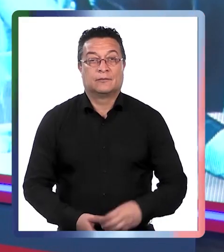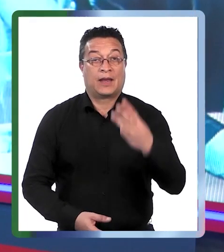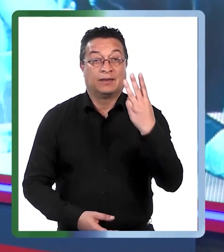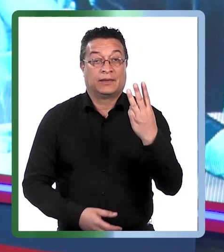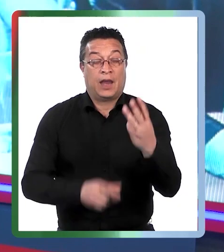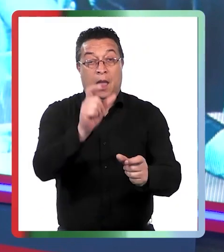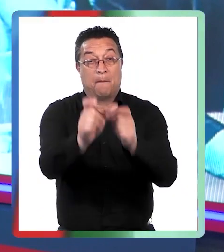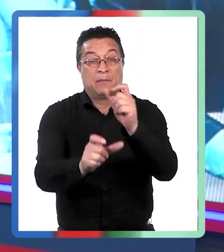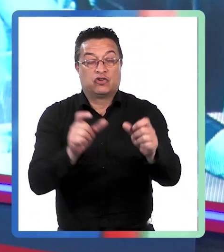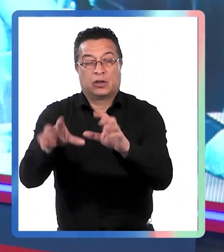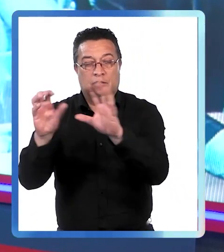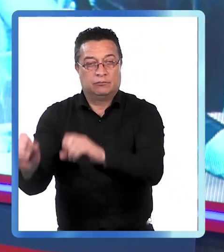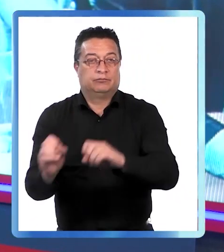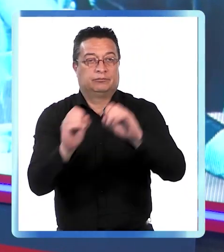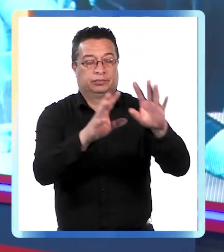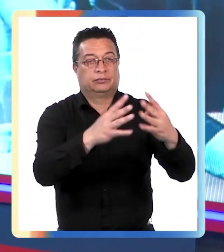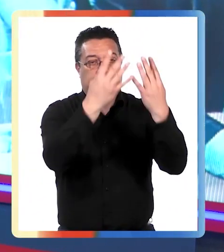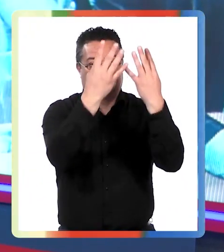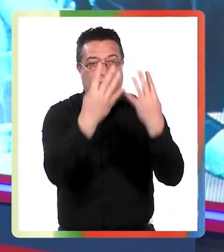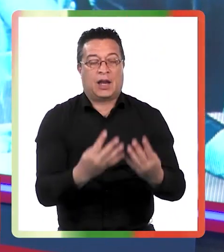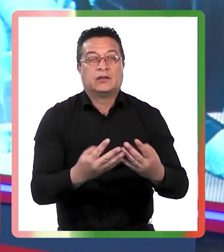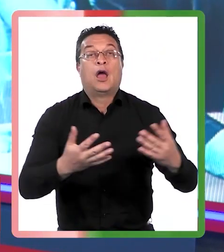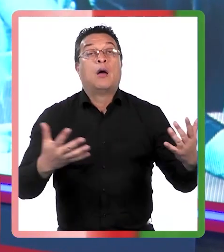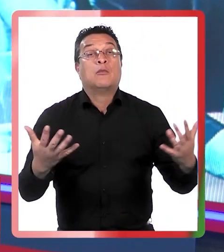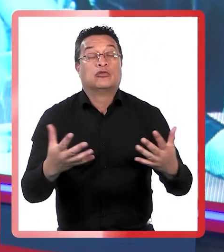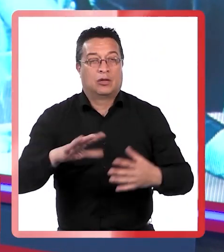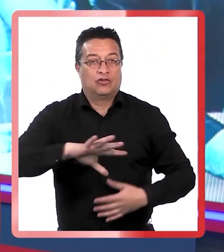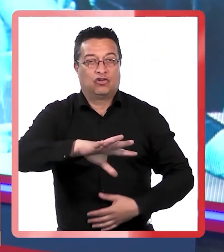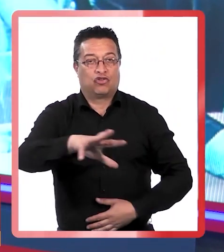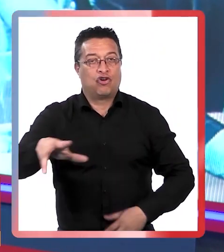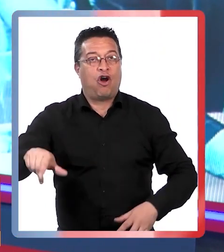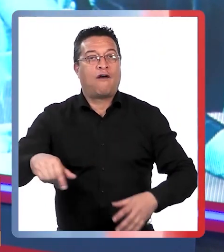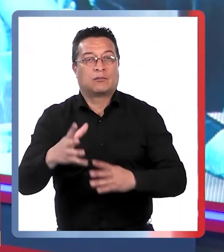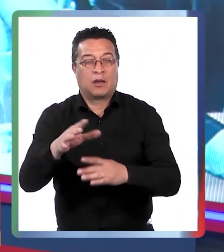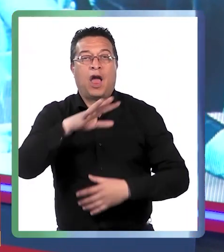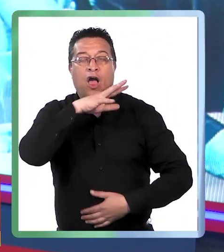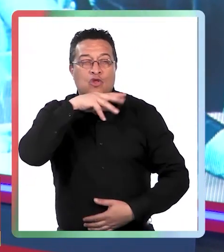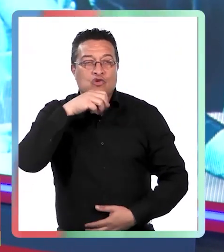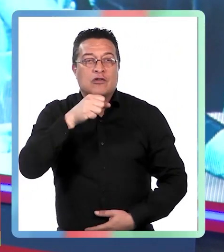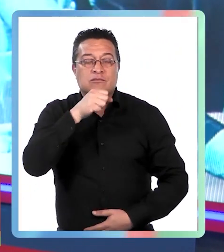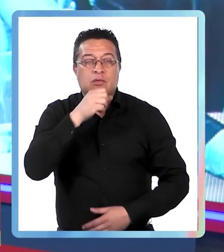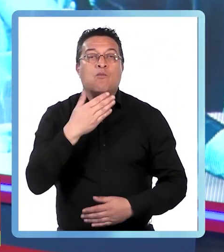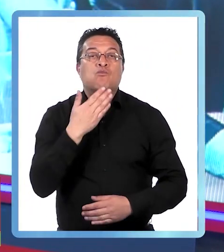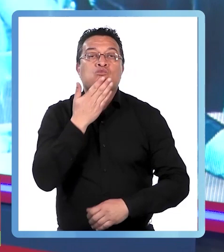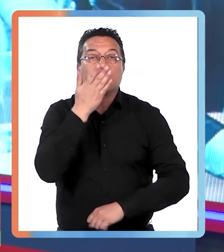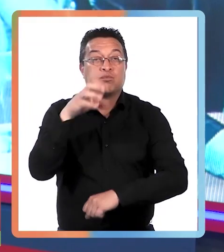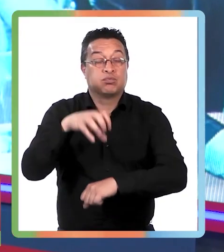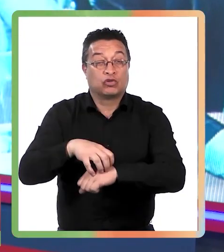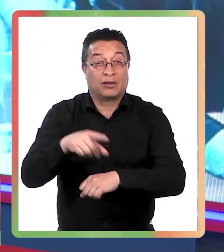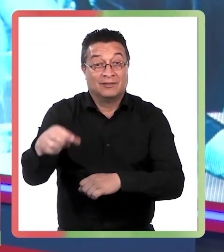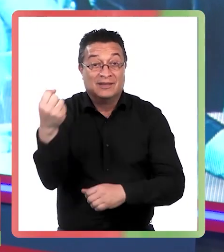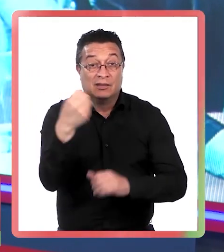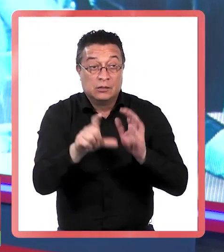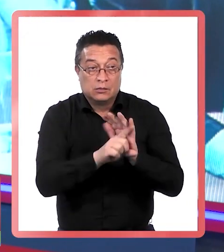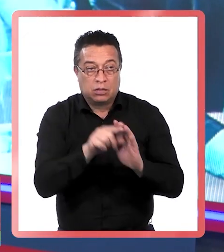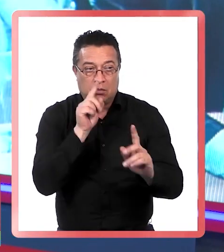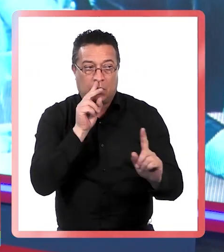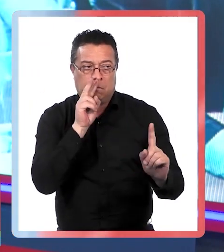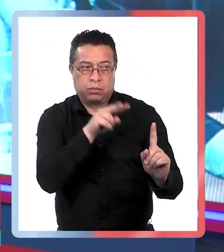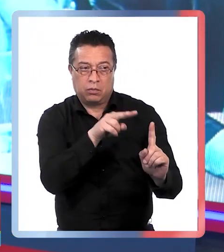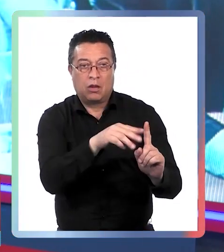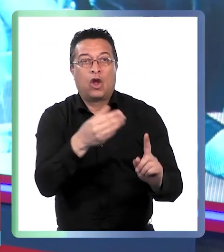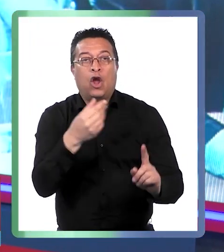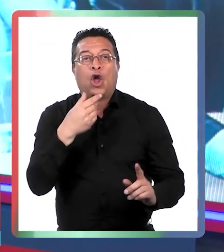Tres personas fueron enviadas a la cárcel por robar de una particular manera adultos mayores en Punta Arenas Los delincuentes